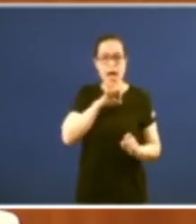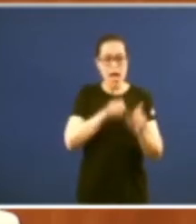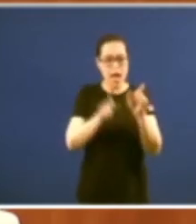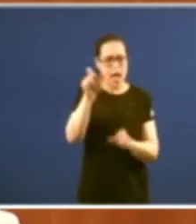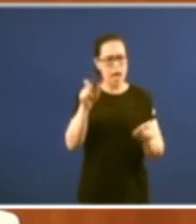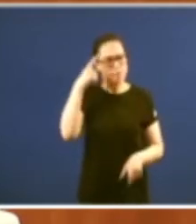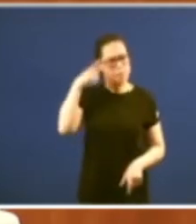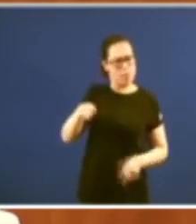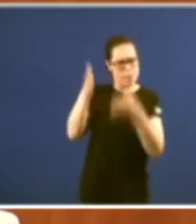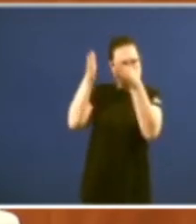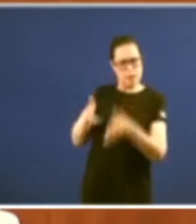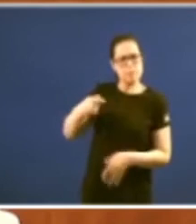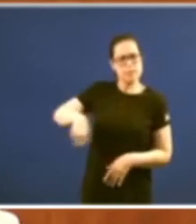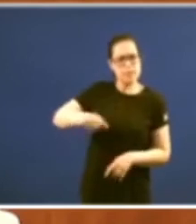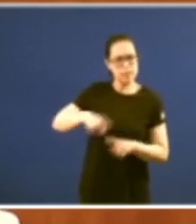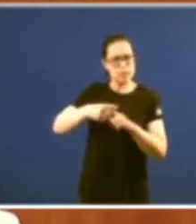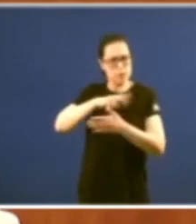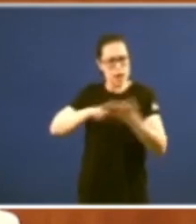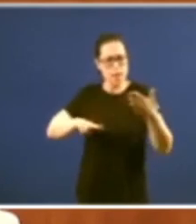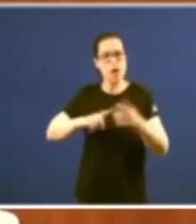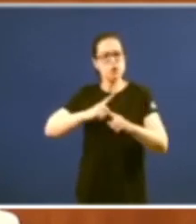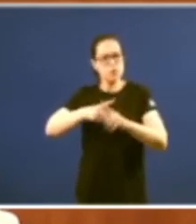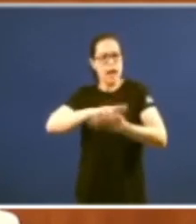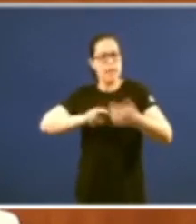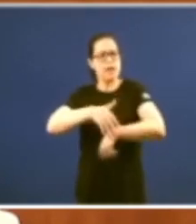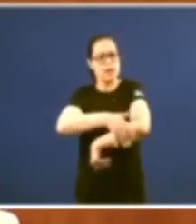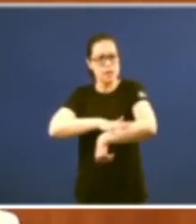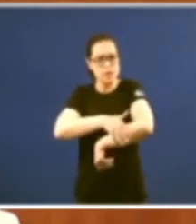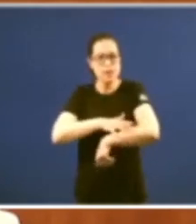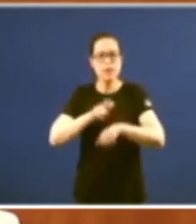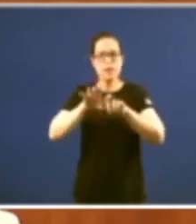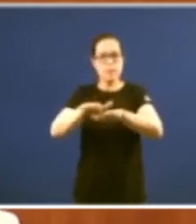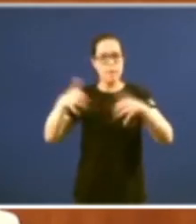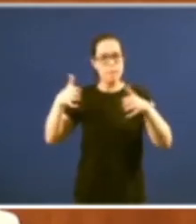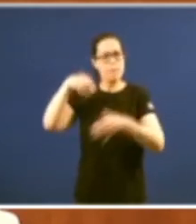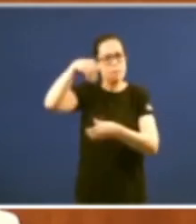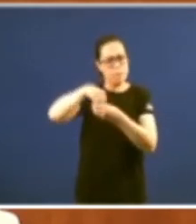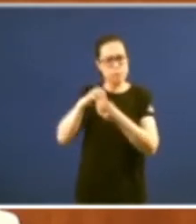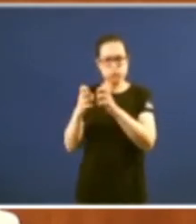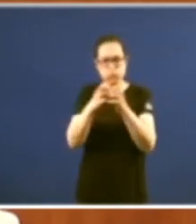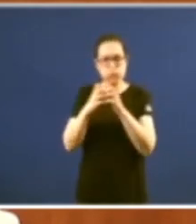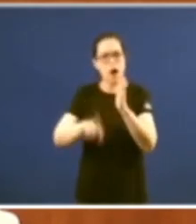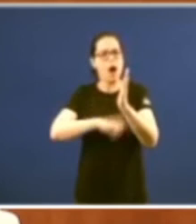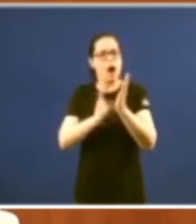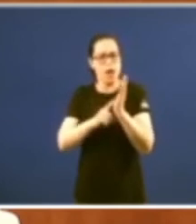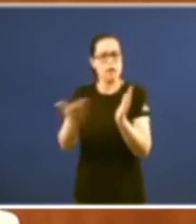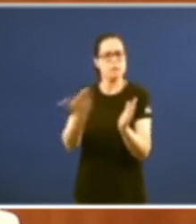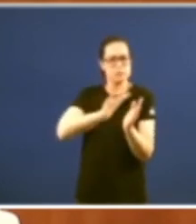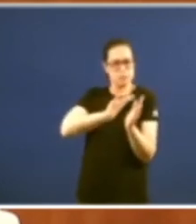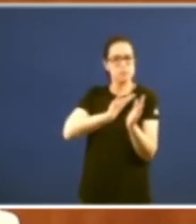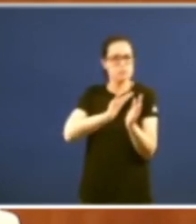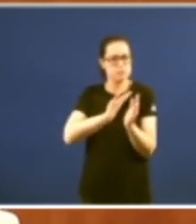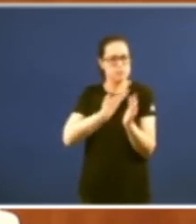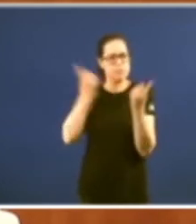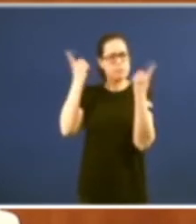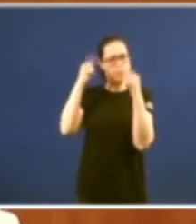un presidente a ter unha xunta a que haxe un parlamento que promulgue leis que nos afectan directamente ou que se xo